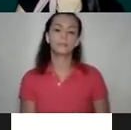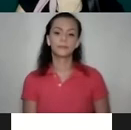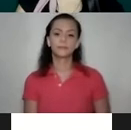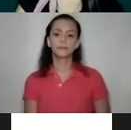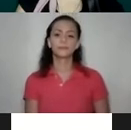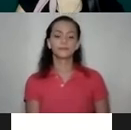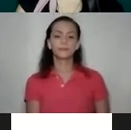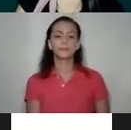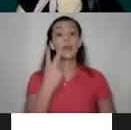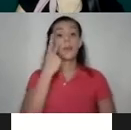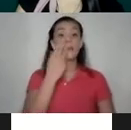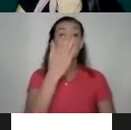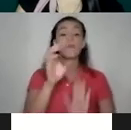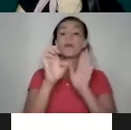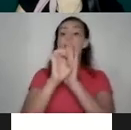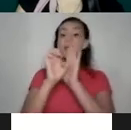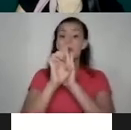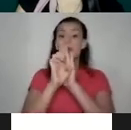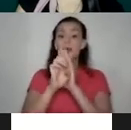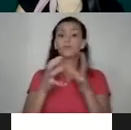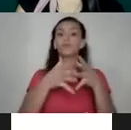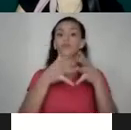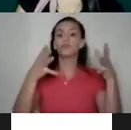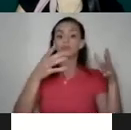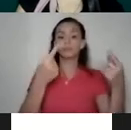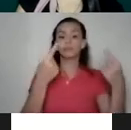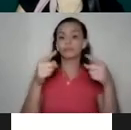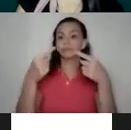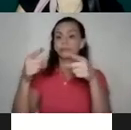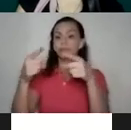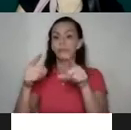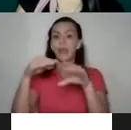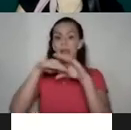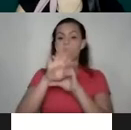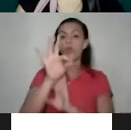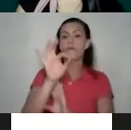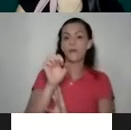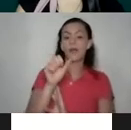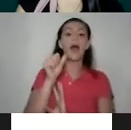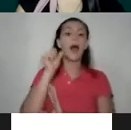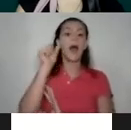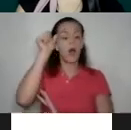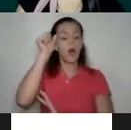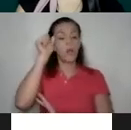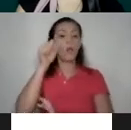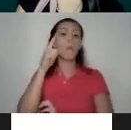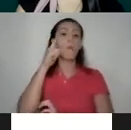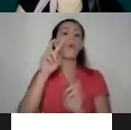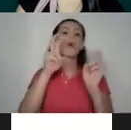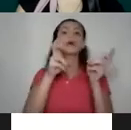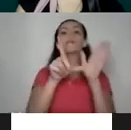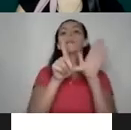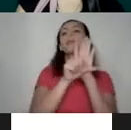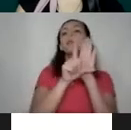Si vemos, por ejemplo, la cantidad de casos que han entrado a la Fiscalía Penal de Adultos por concepto de una ley que